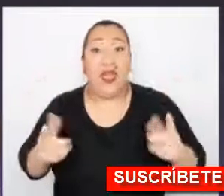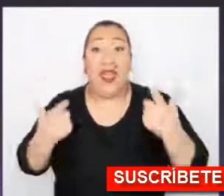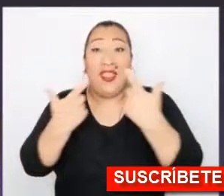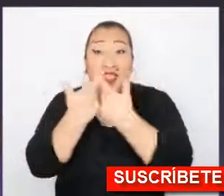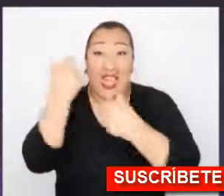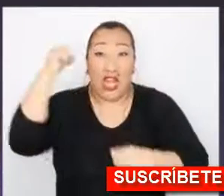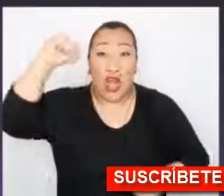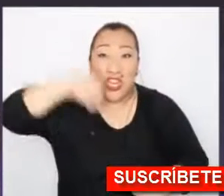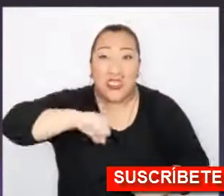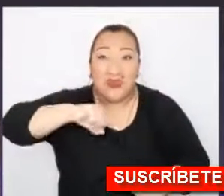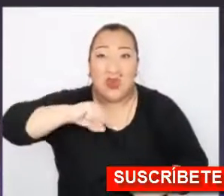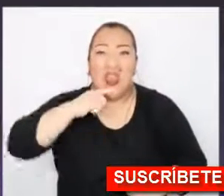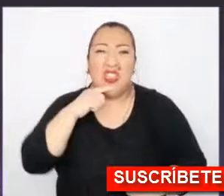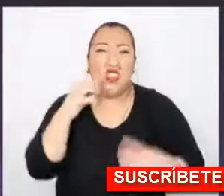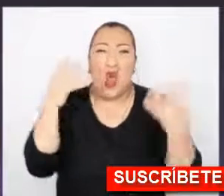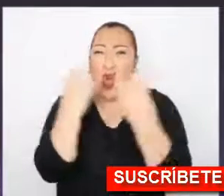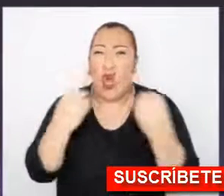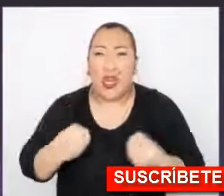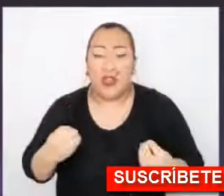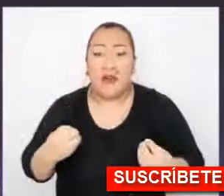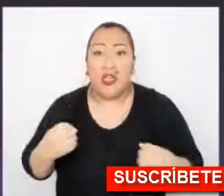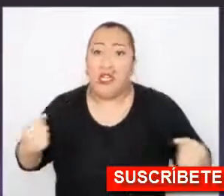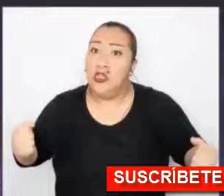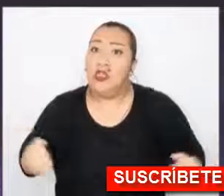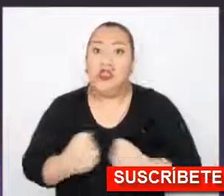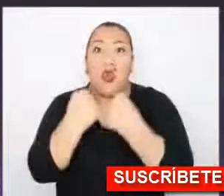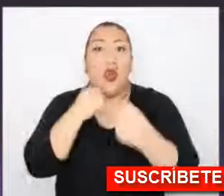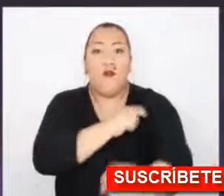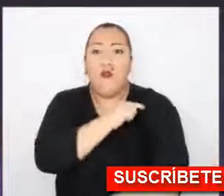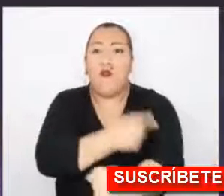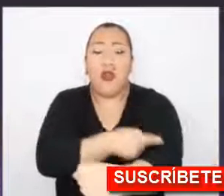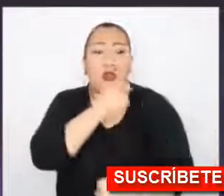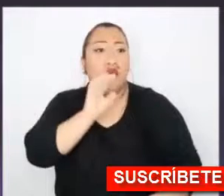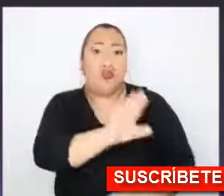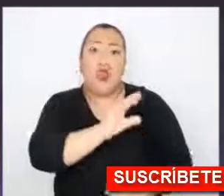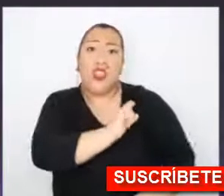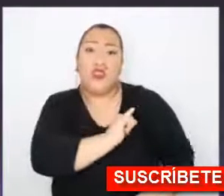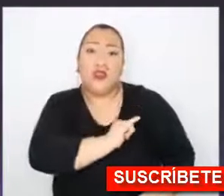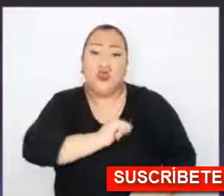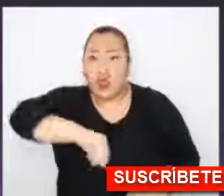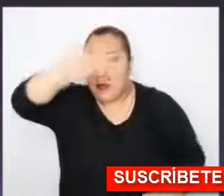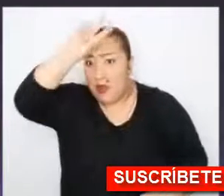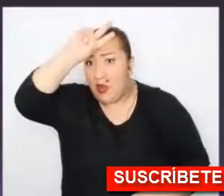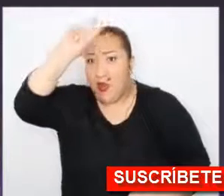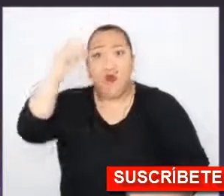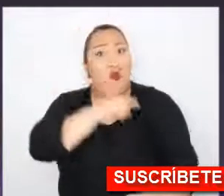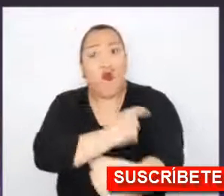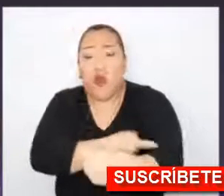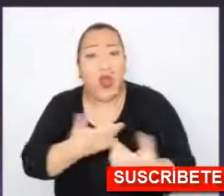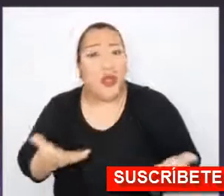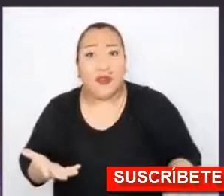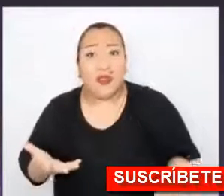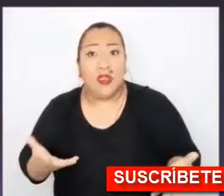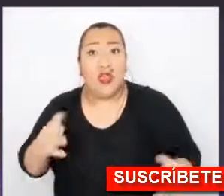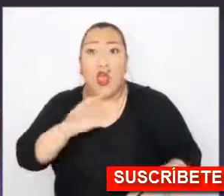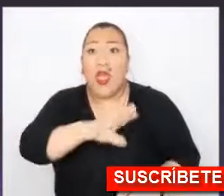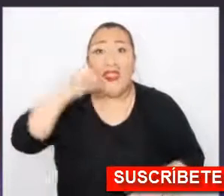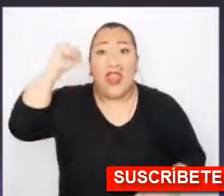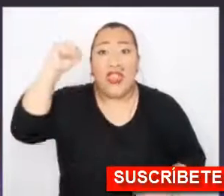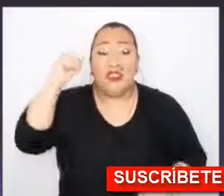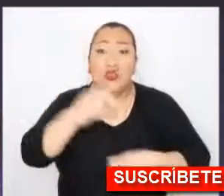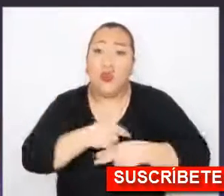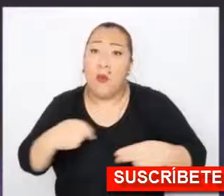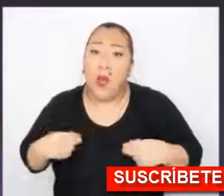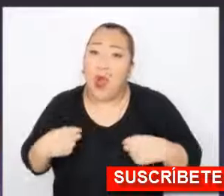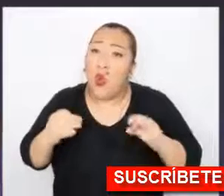que el terrorismo es una lacra que ha afectado muy severamente la institucionalidad del país, muy severamente